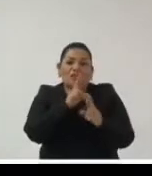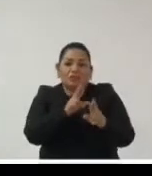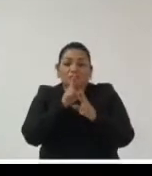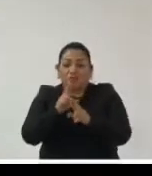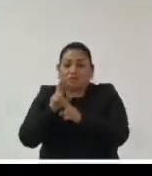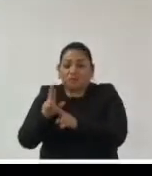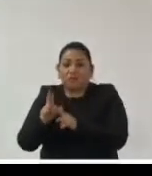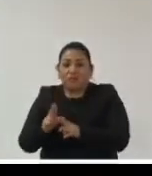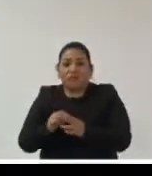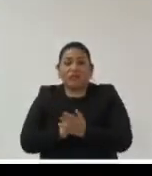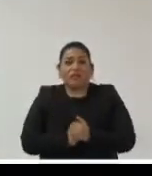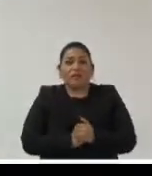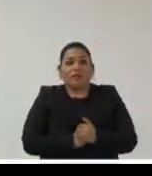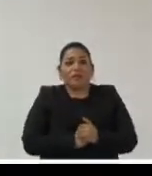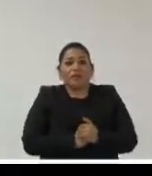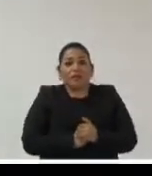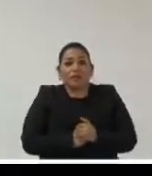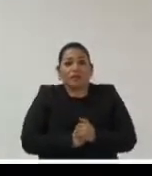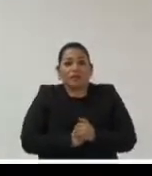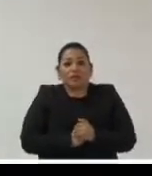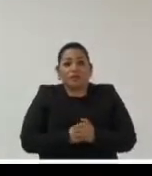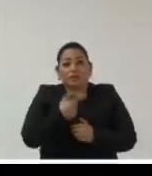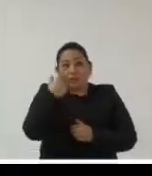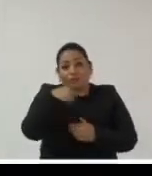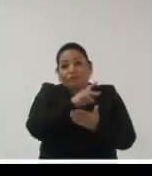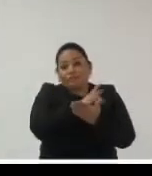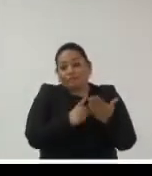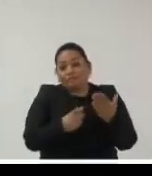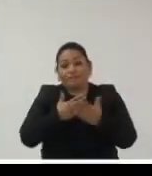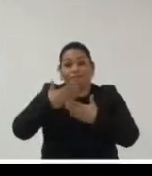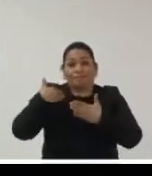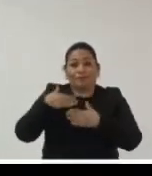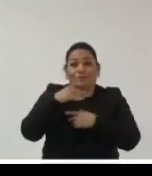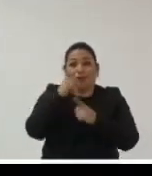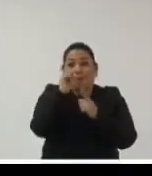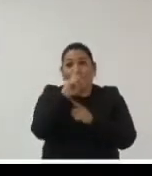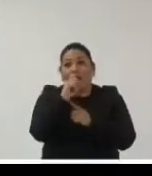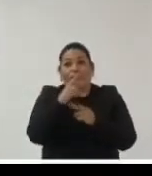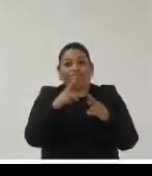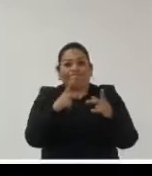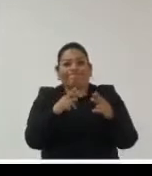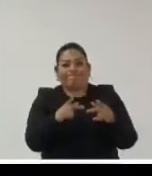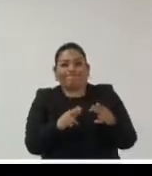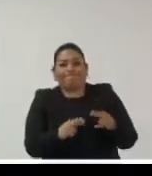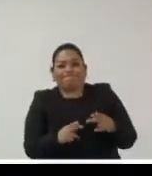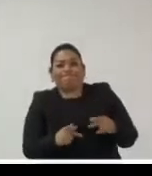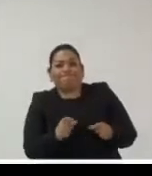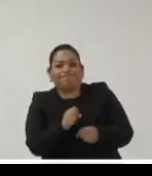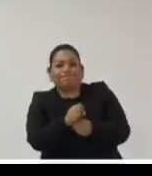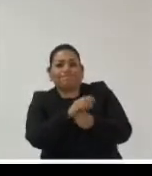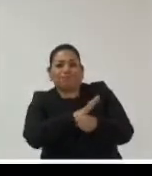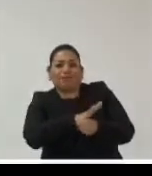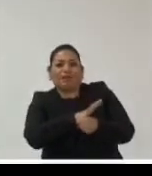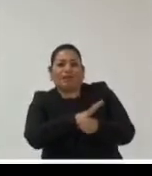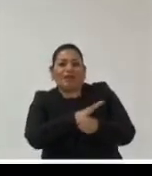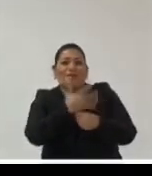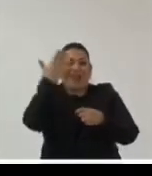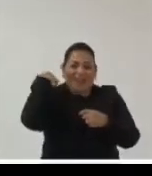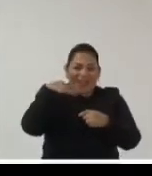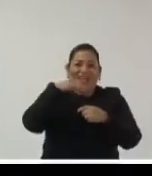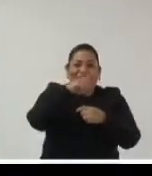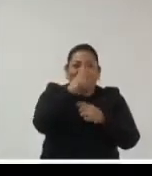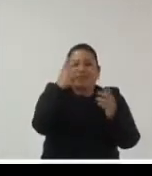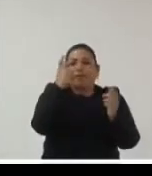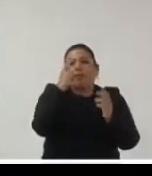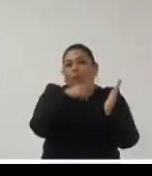todo lo que habíamos planeado para el 2020 fue destruido por el por el COVID-19 y nos obligó